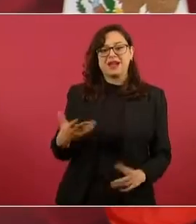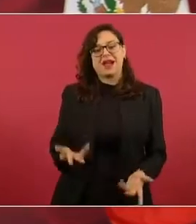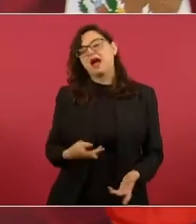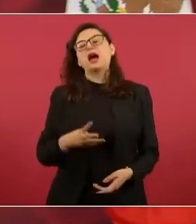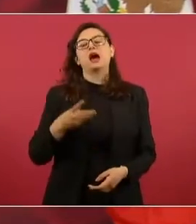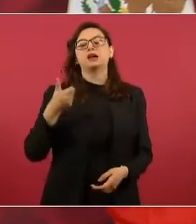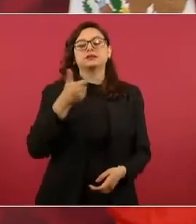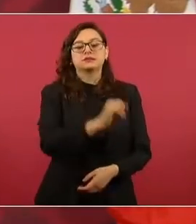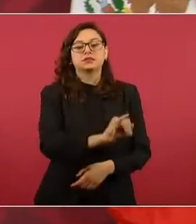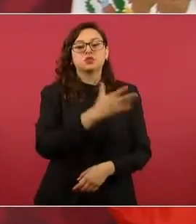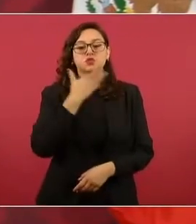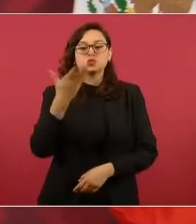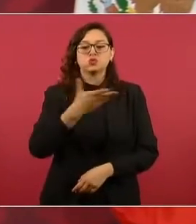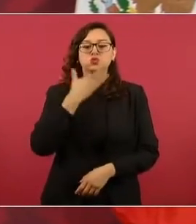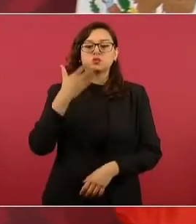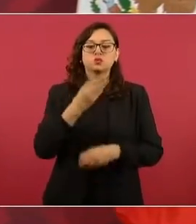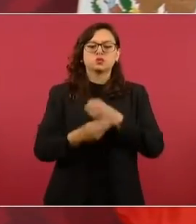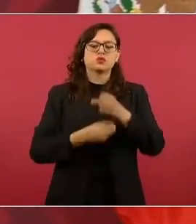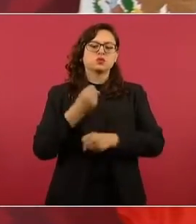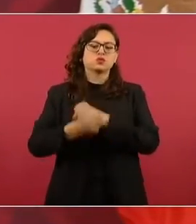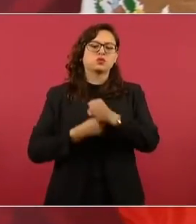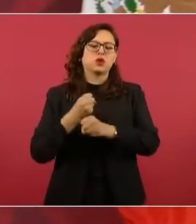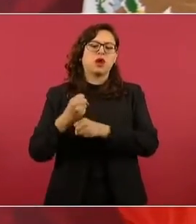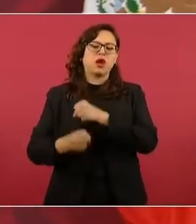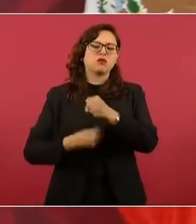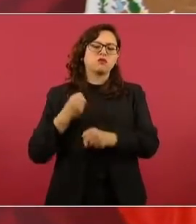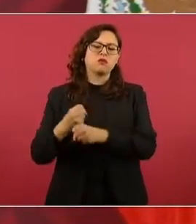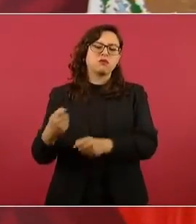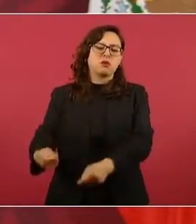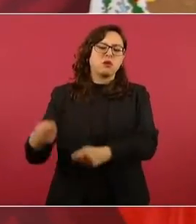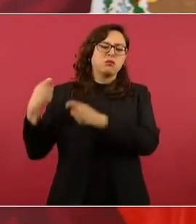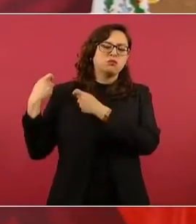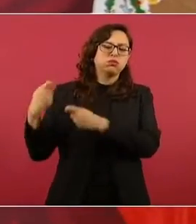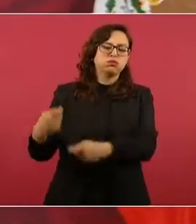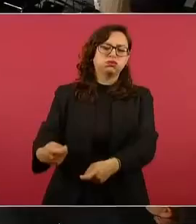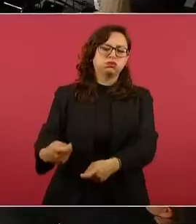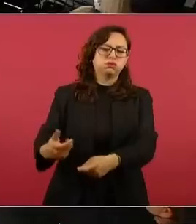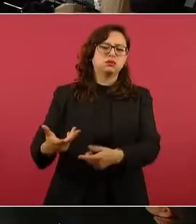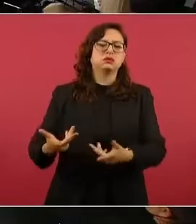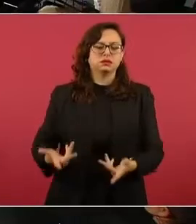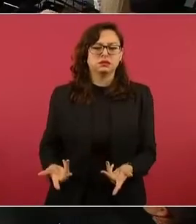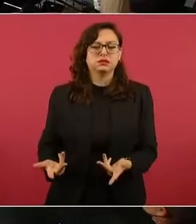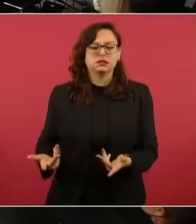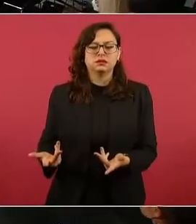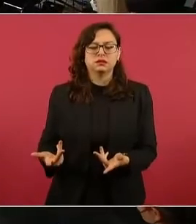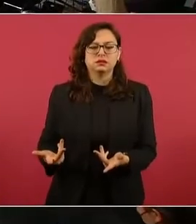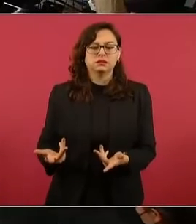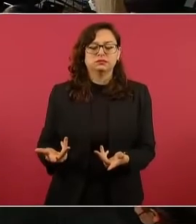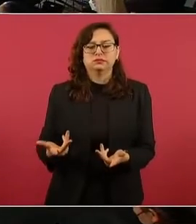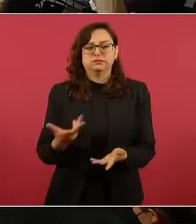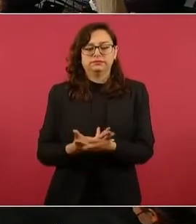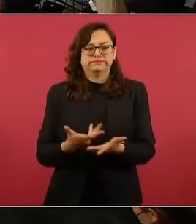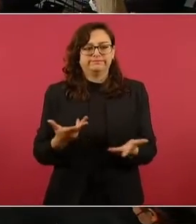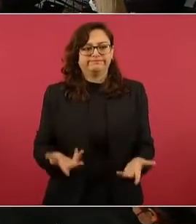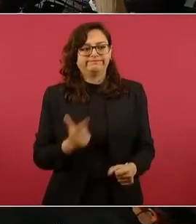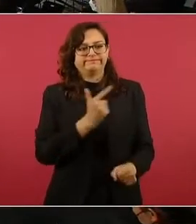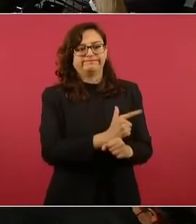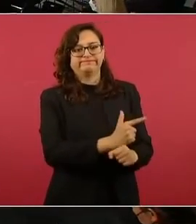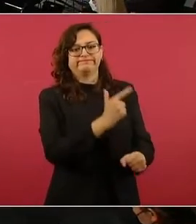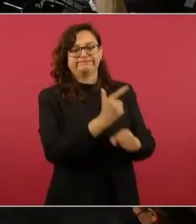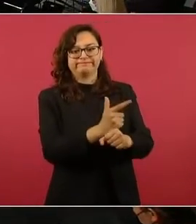lejos, me refiero a lo que estamos ahora a lo desmontando